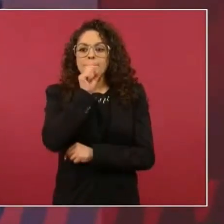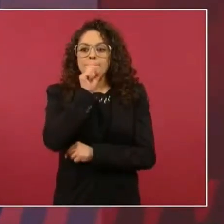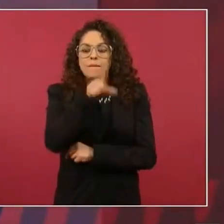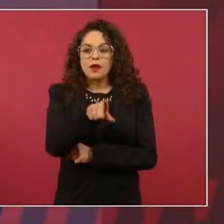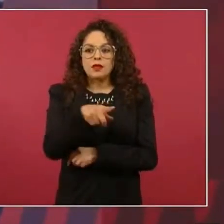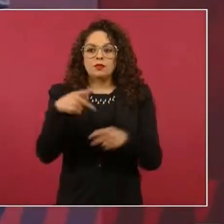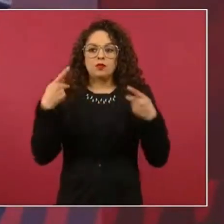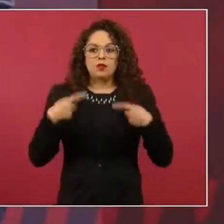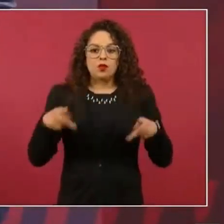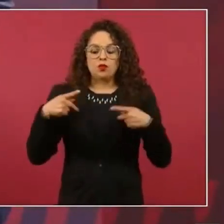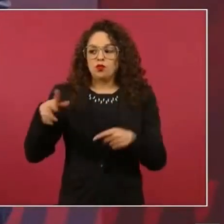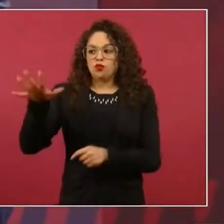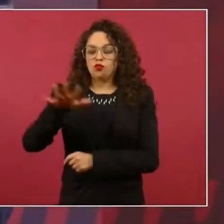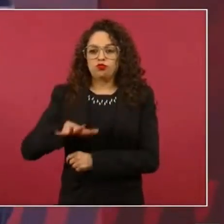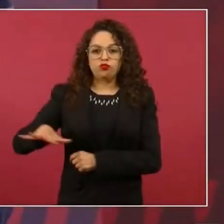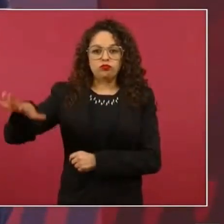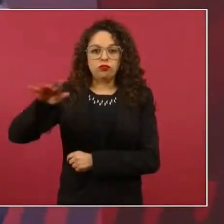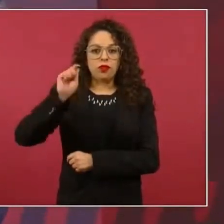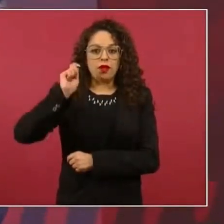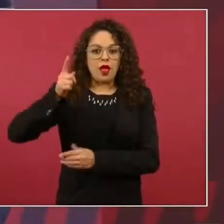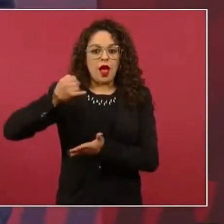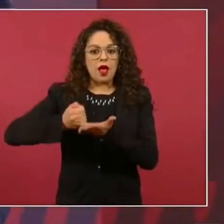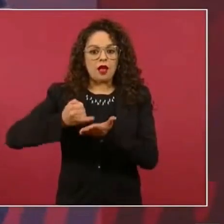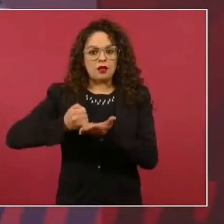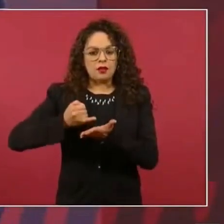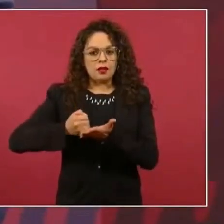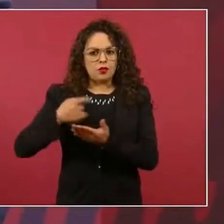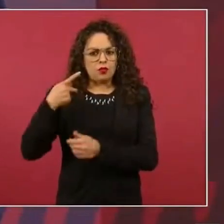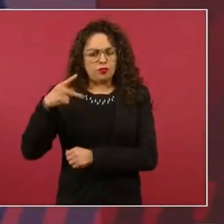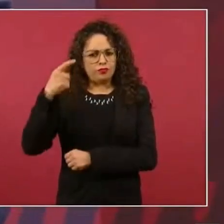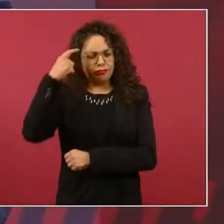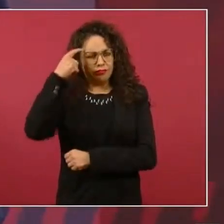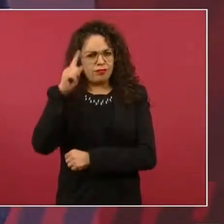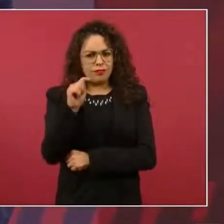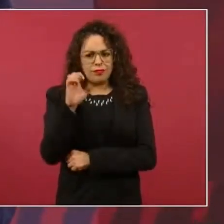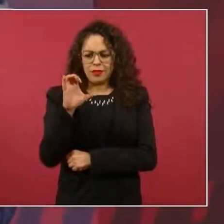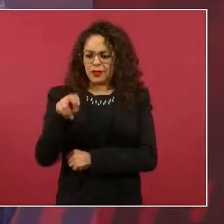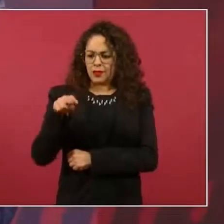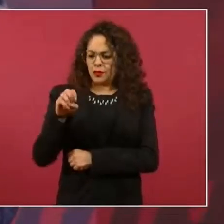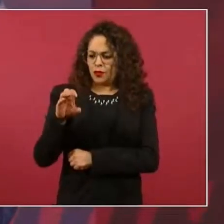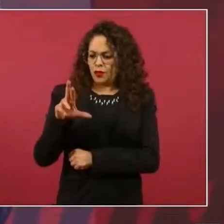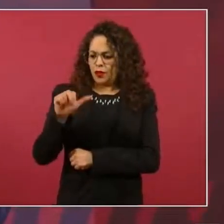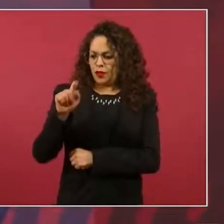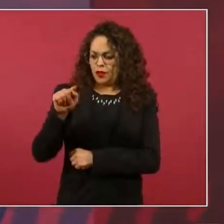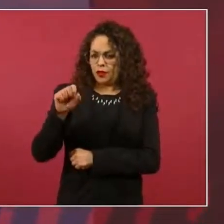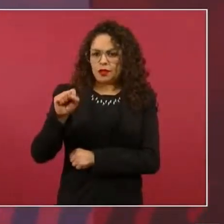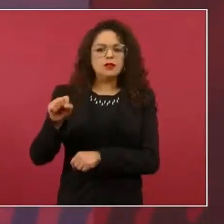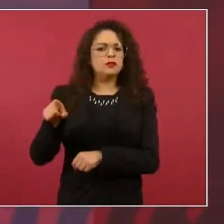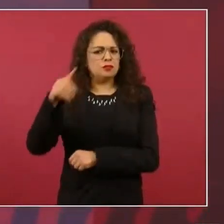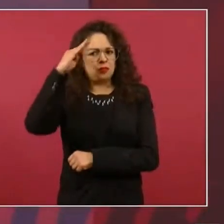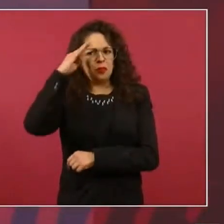de Hacienda. Tecnócratas. Porque ¿cómo vamos a tener nosotros un banco?